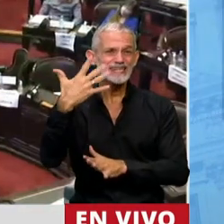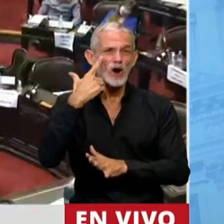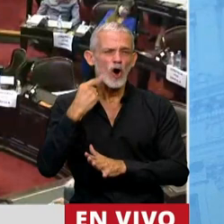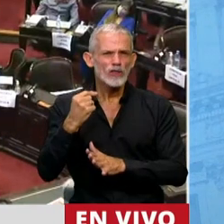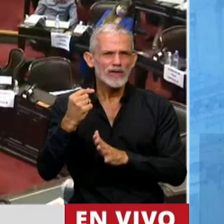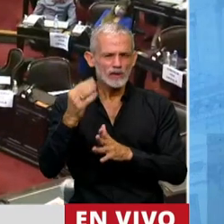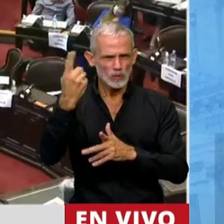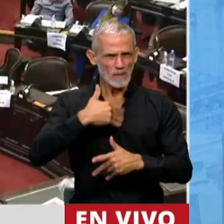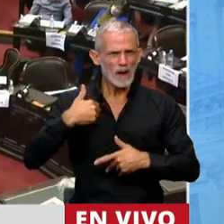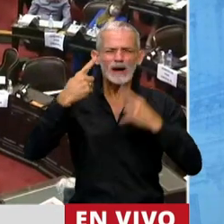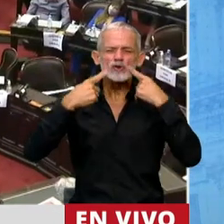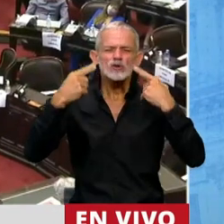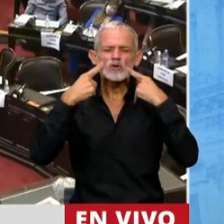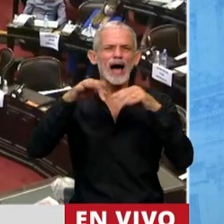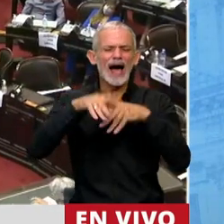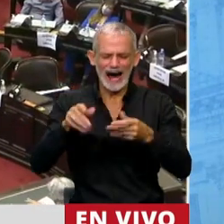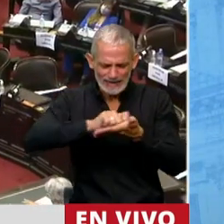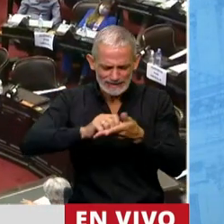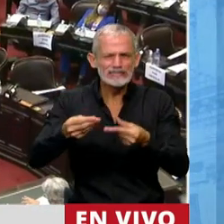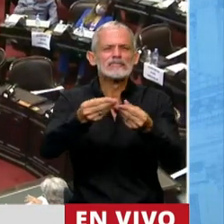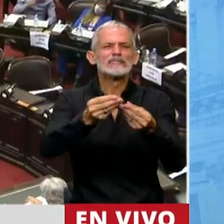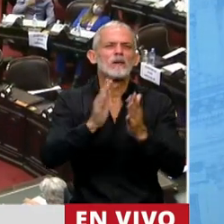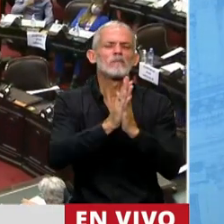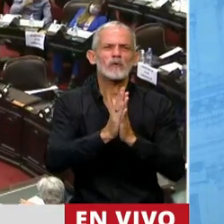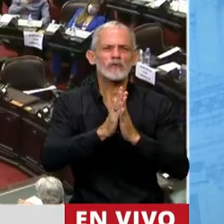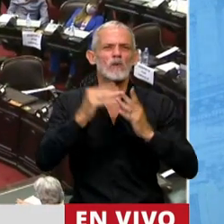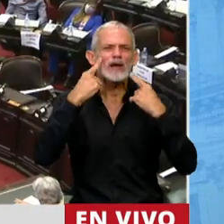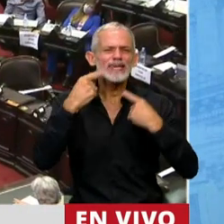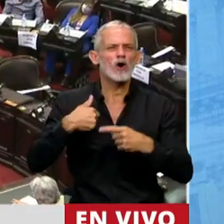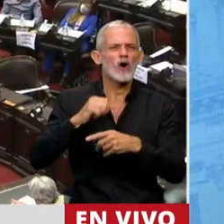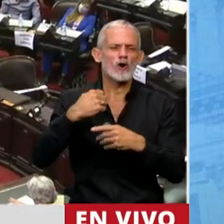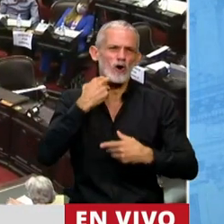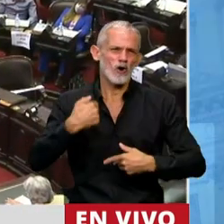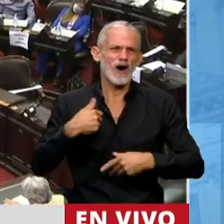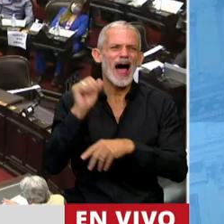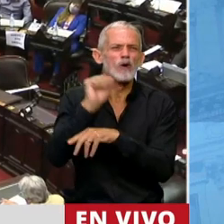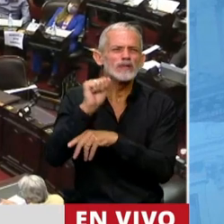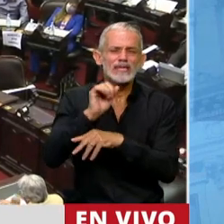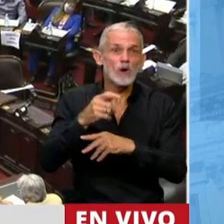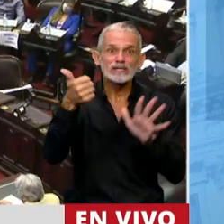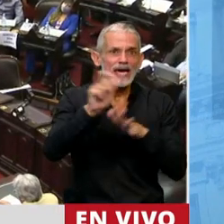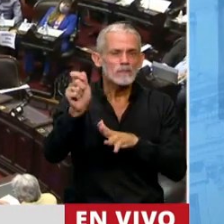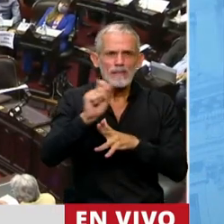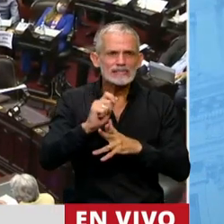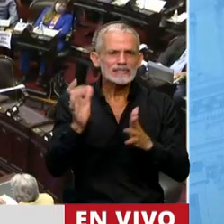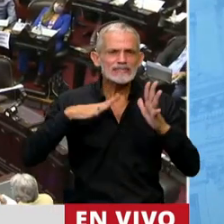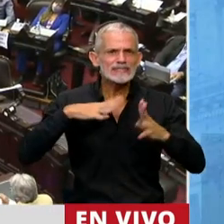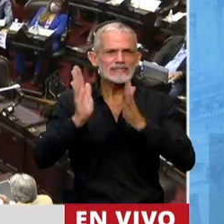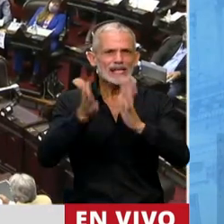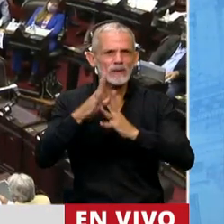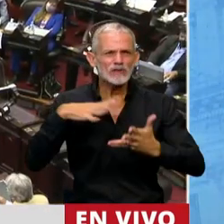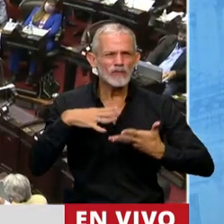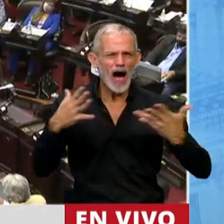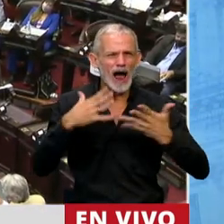madre llorando nos dejó una carta diciendo que su hijo, por ejemplo, tiene autismo, hace 6 meses que no lo trata un neurólogo infantil en la ciudad de